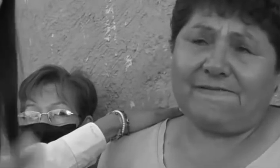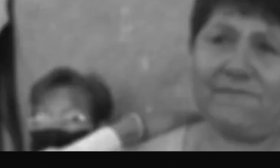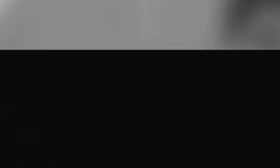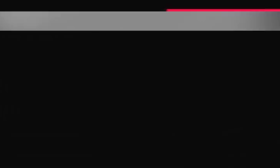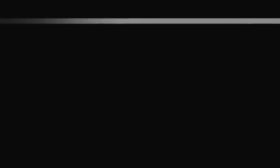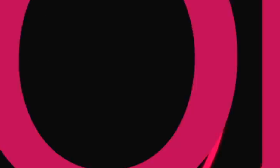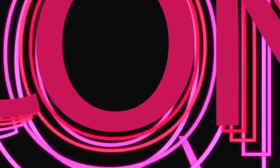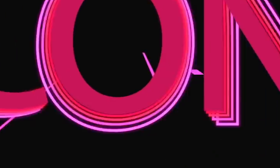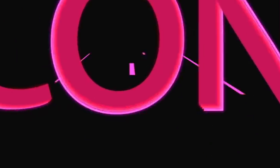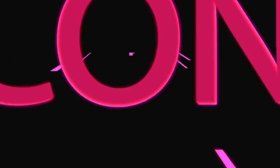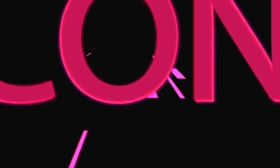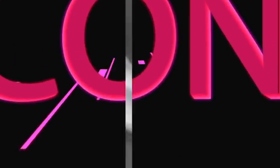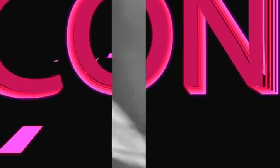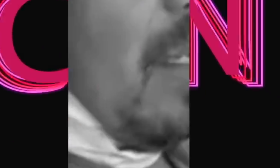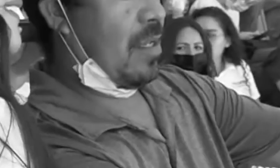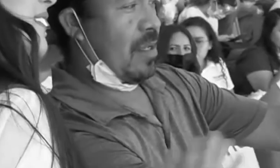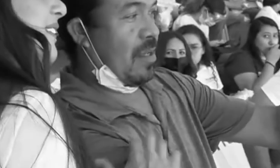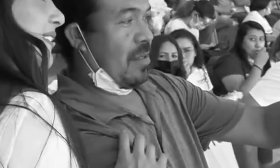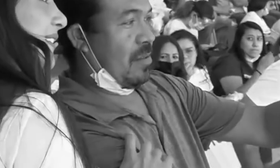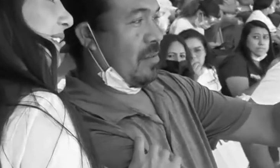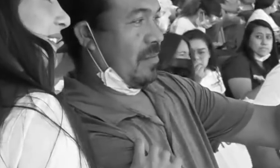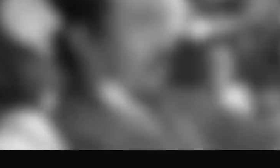en la la la